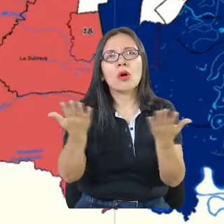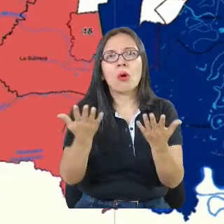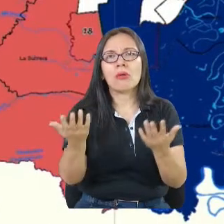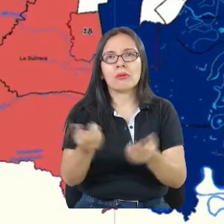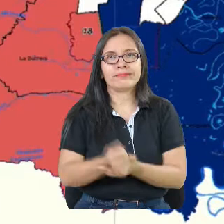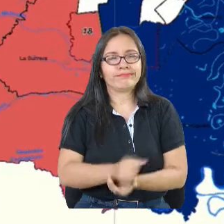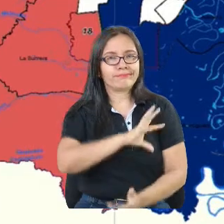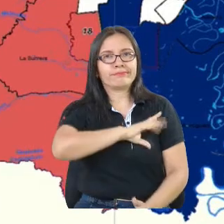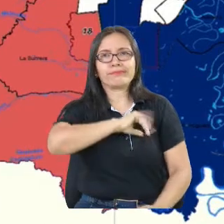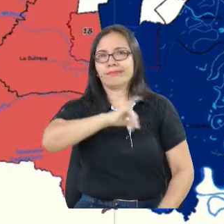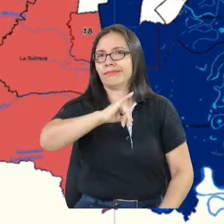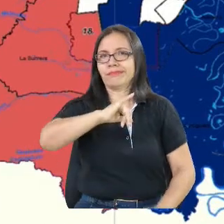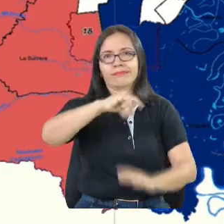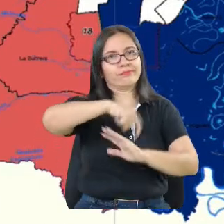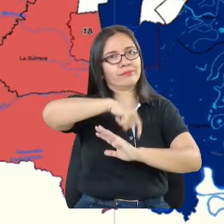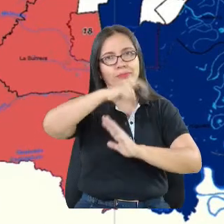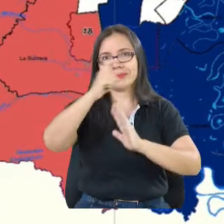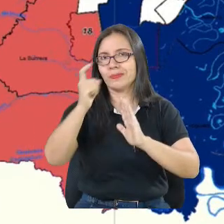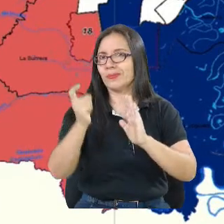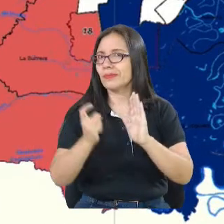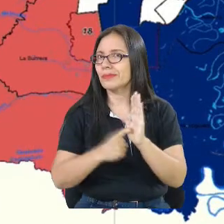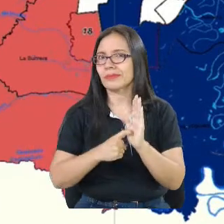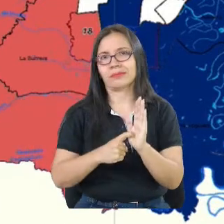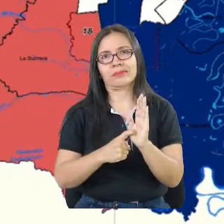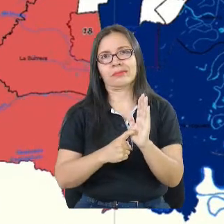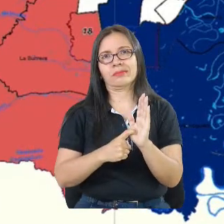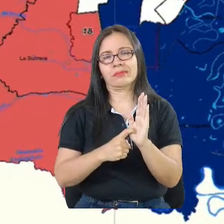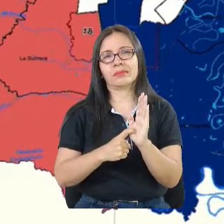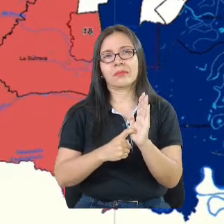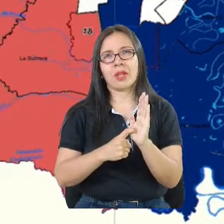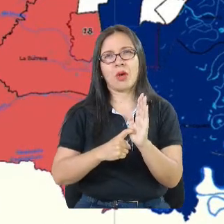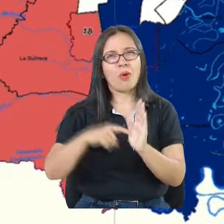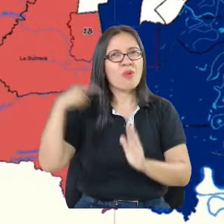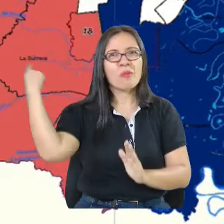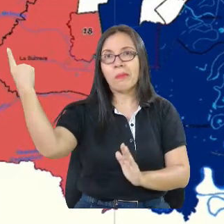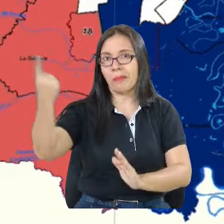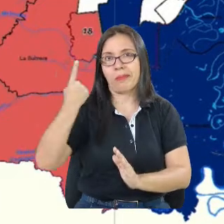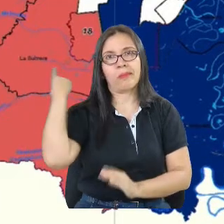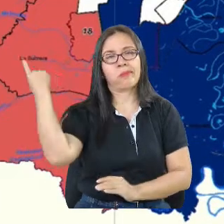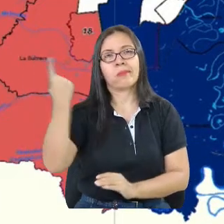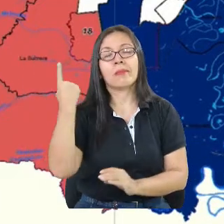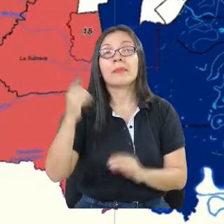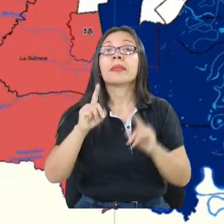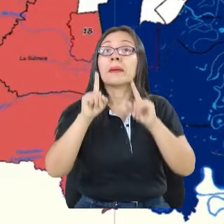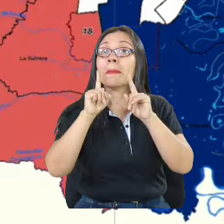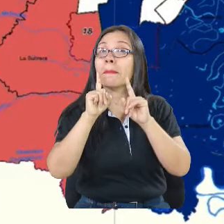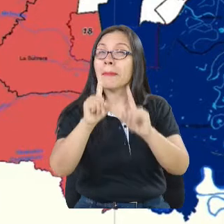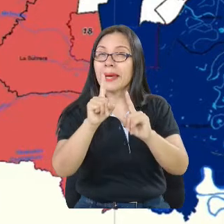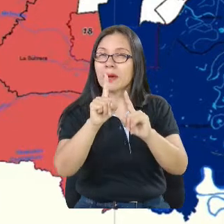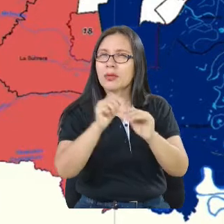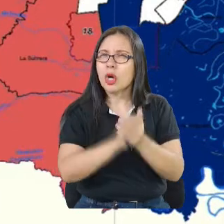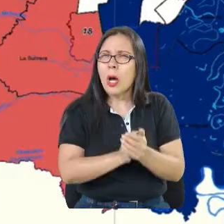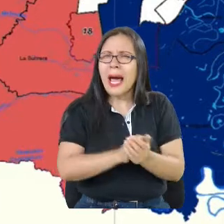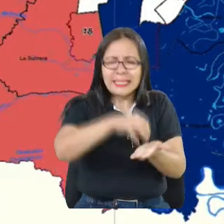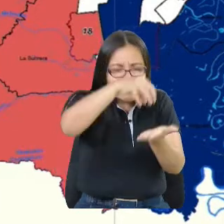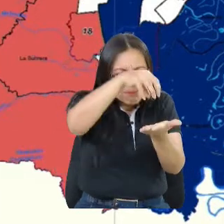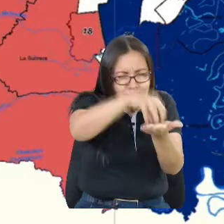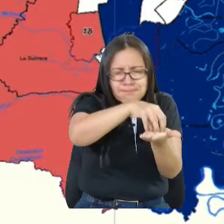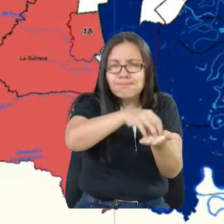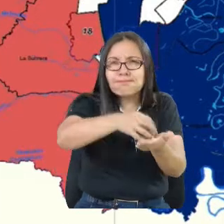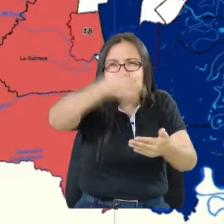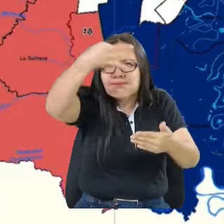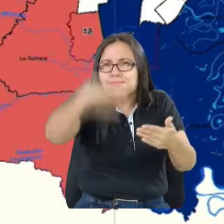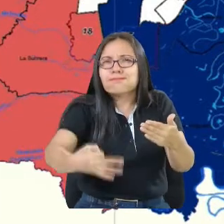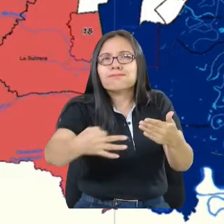de Cali, a todo el distrito. Directamente tenemos cerca de 1.300.000 personas